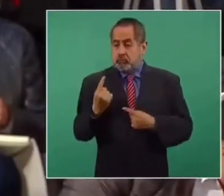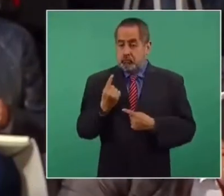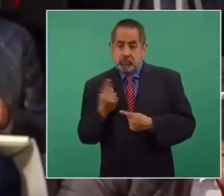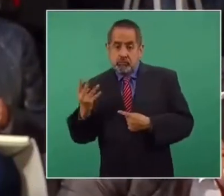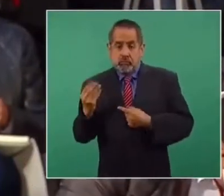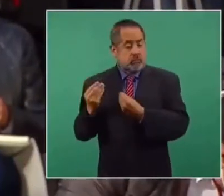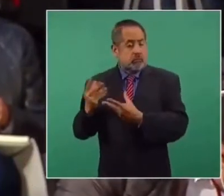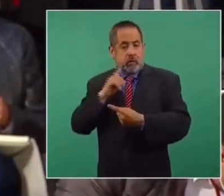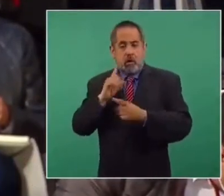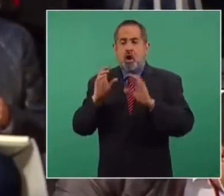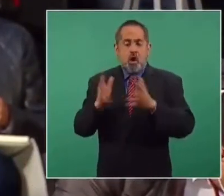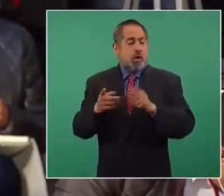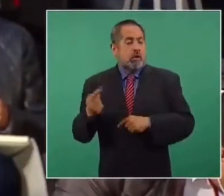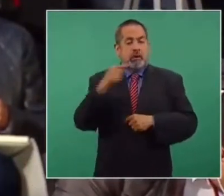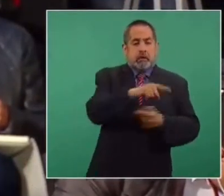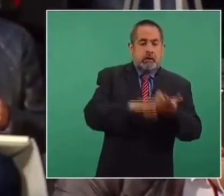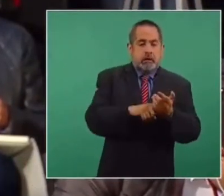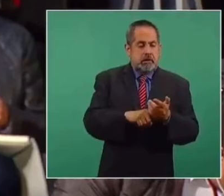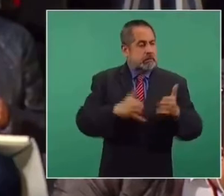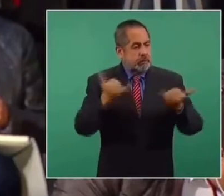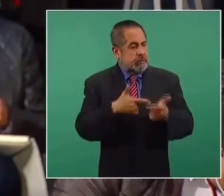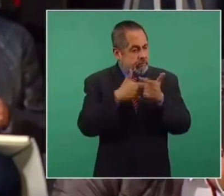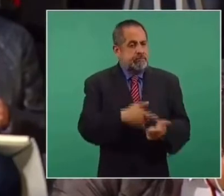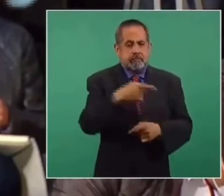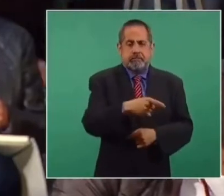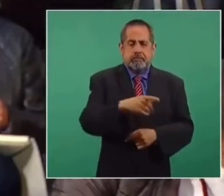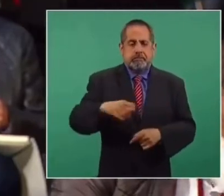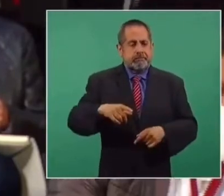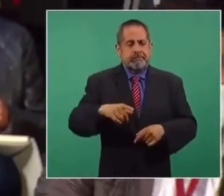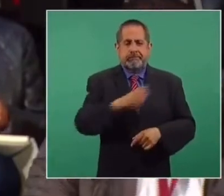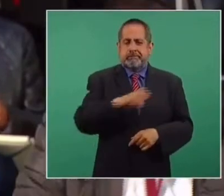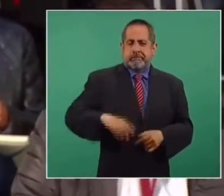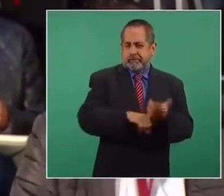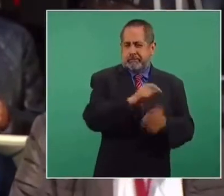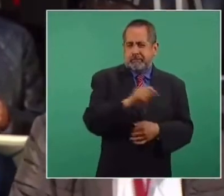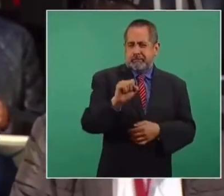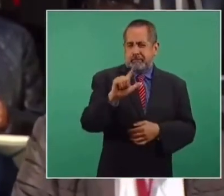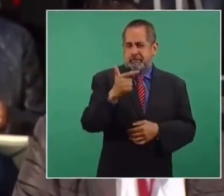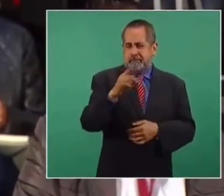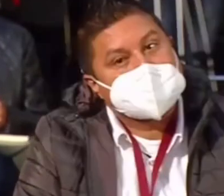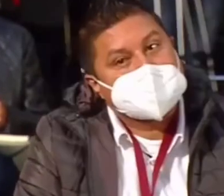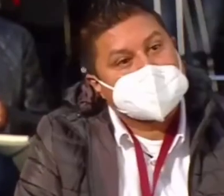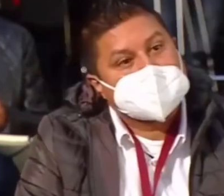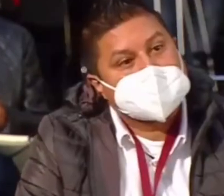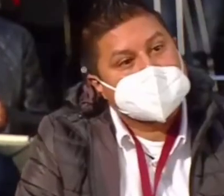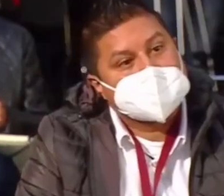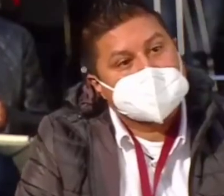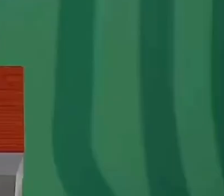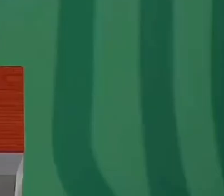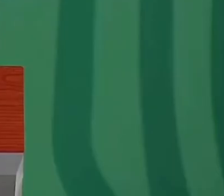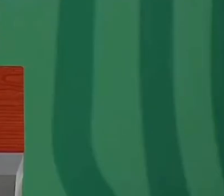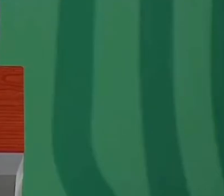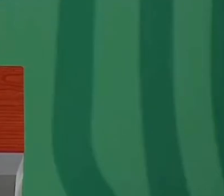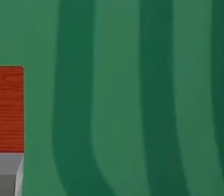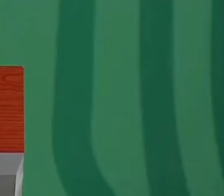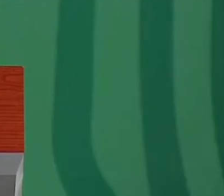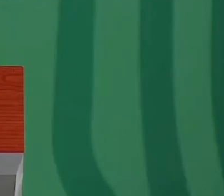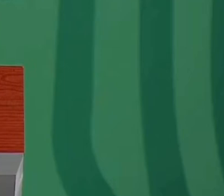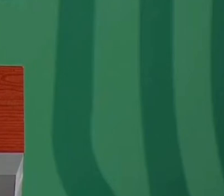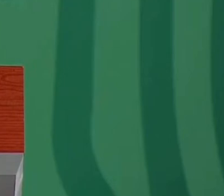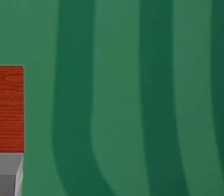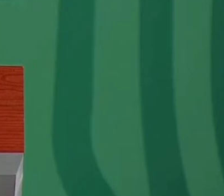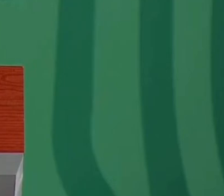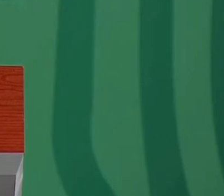mujer, varias mujeres, o el hecho de que se mantenga una persona como Salgado Macedonio nada más, porque podría ser el elemento que consideran que puede ganar la elección en Guerrero. Mire, hablé de este